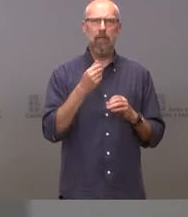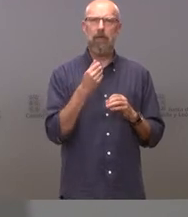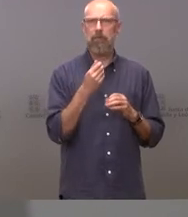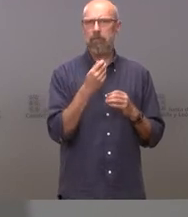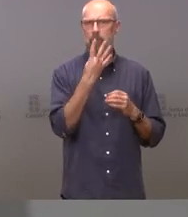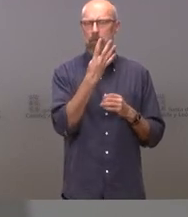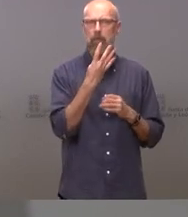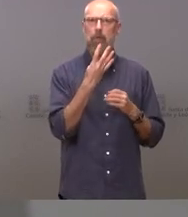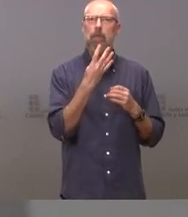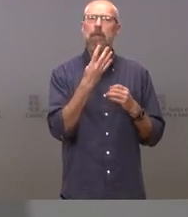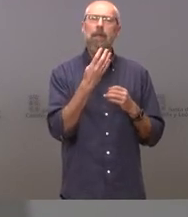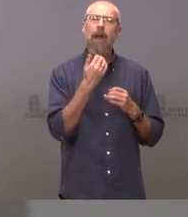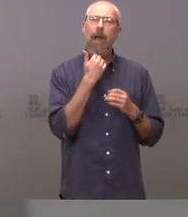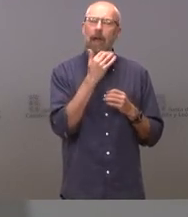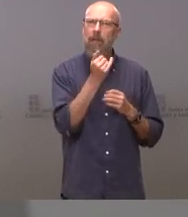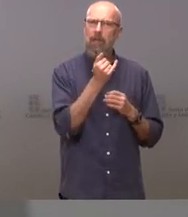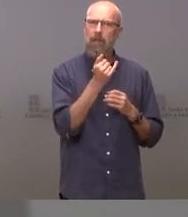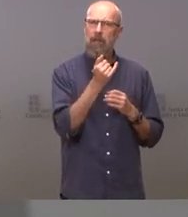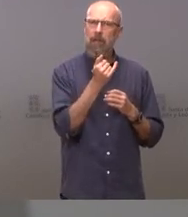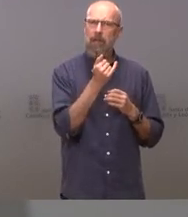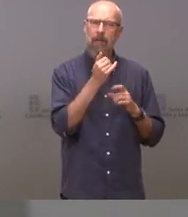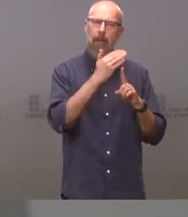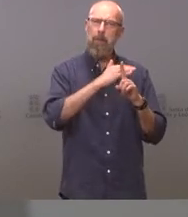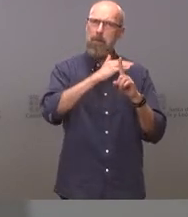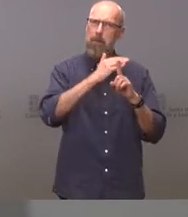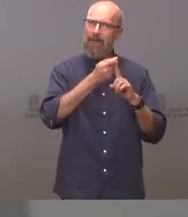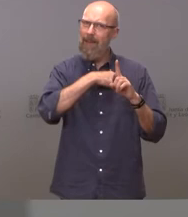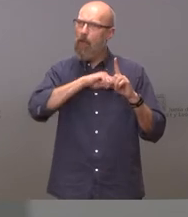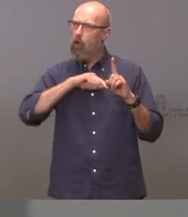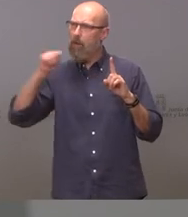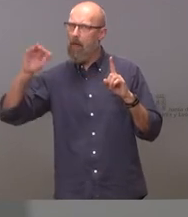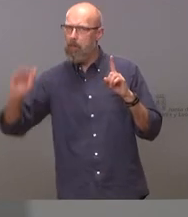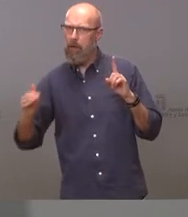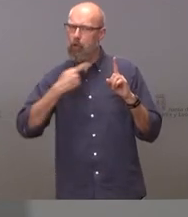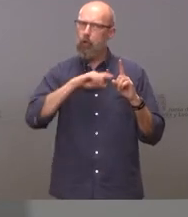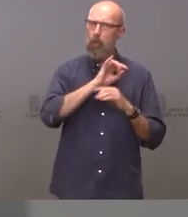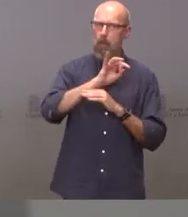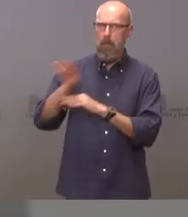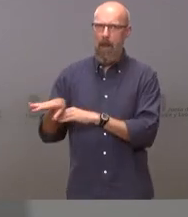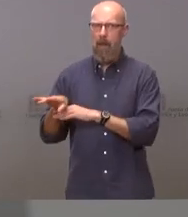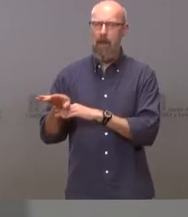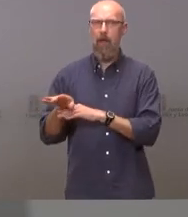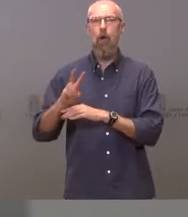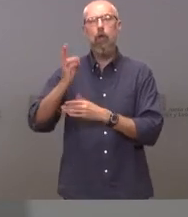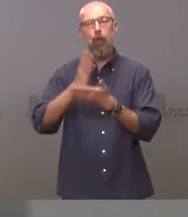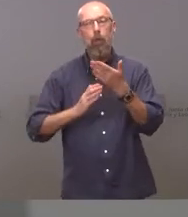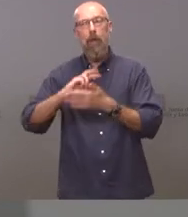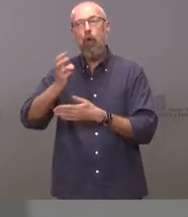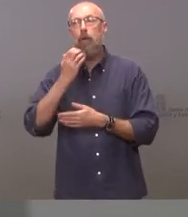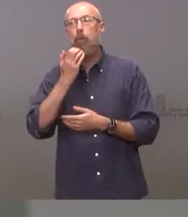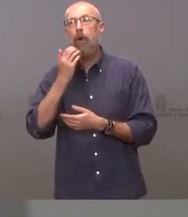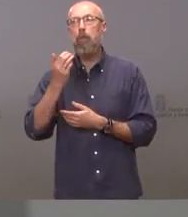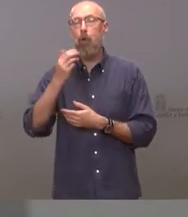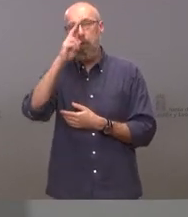habitantes estamos por encima de la media nacional estamos por encima de la media de comunidades como Madrid que está en el 3